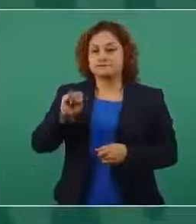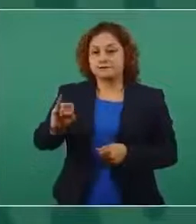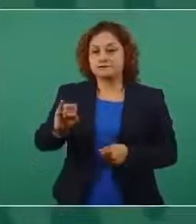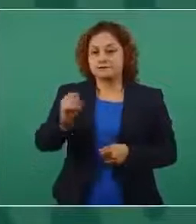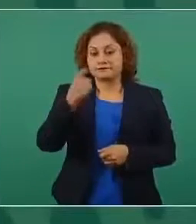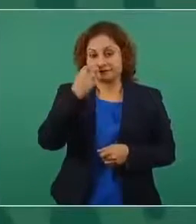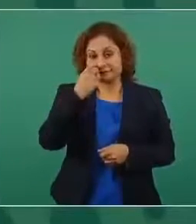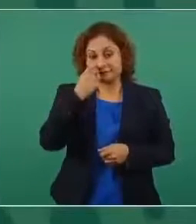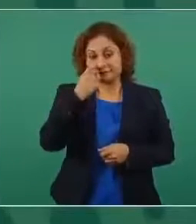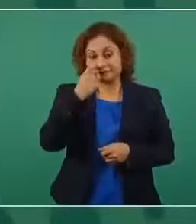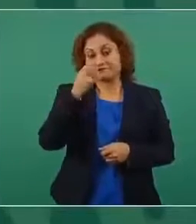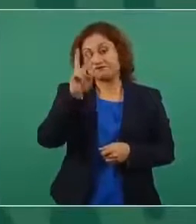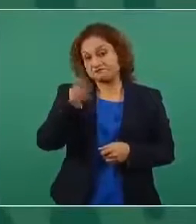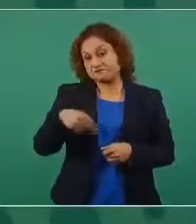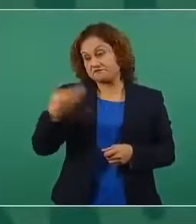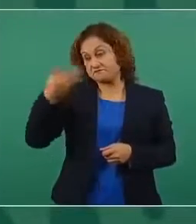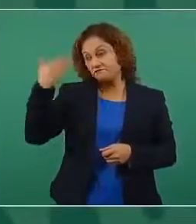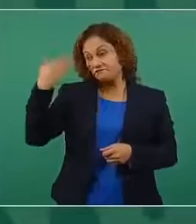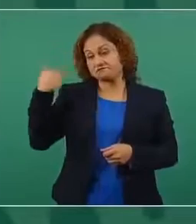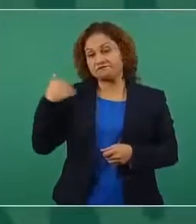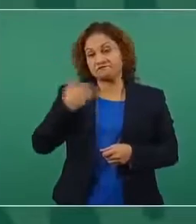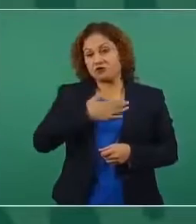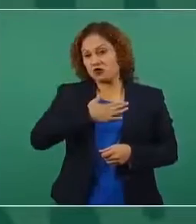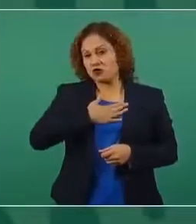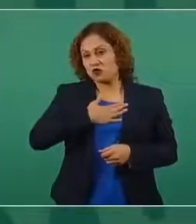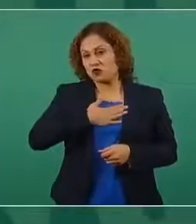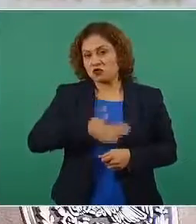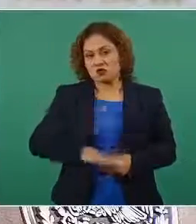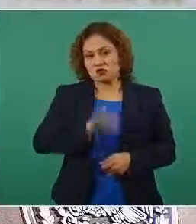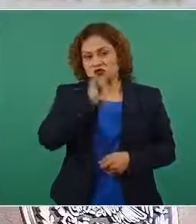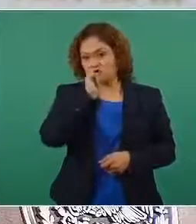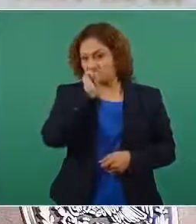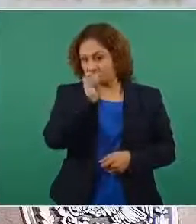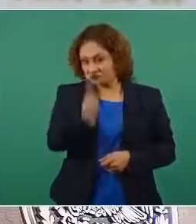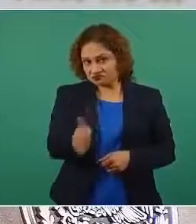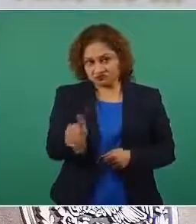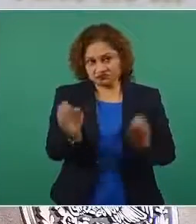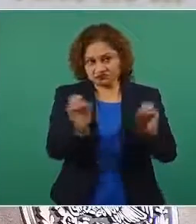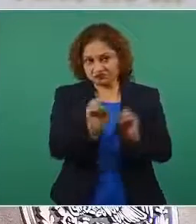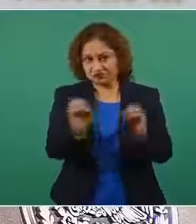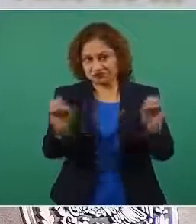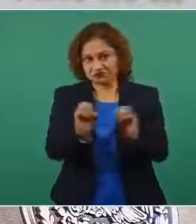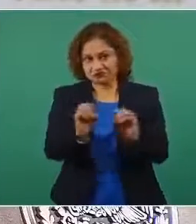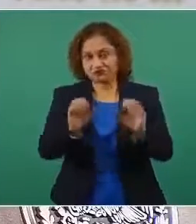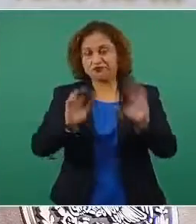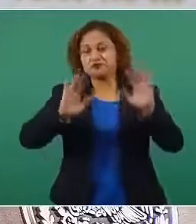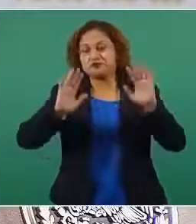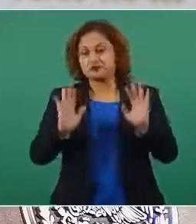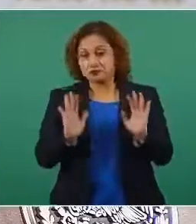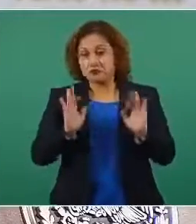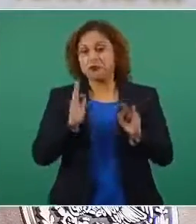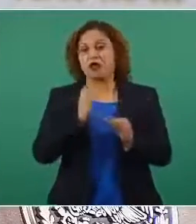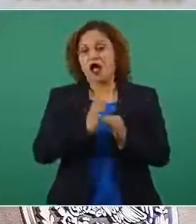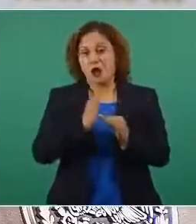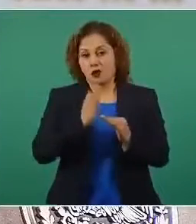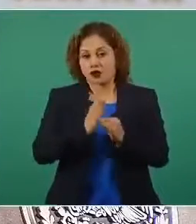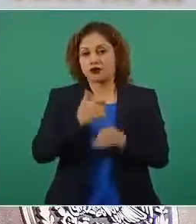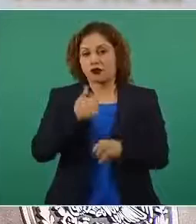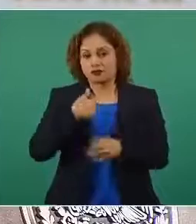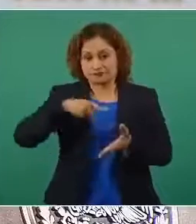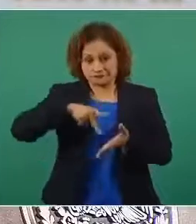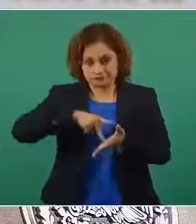se cometieron muchas injusticias y a lo mejor sirva el repetir